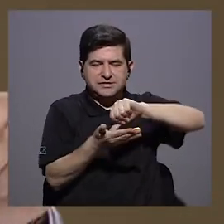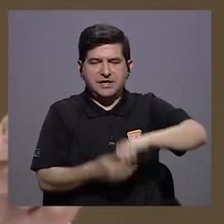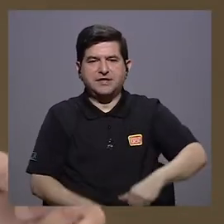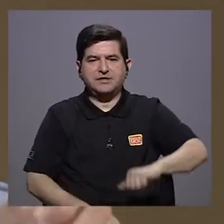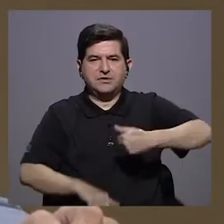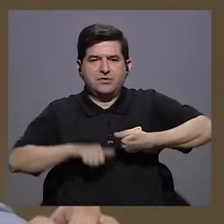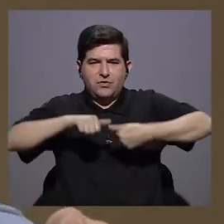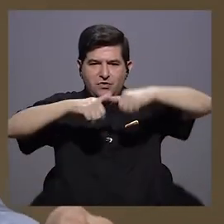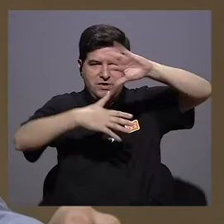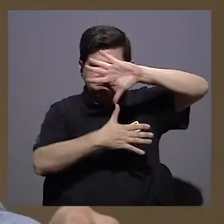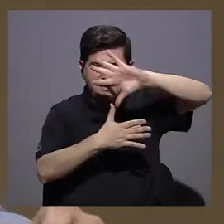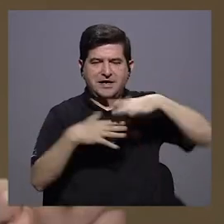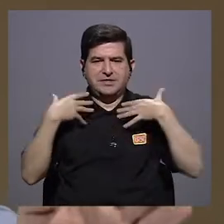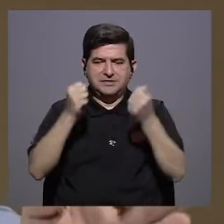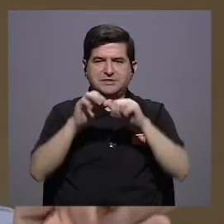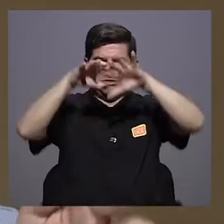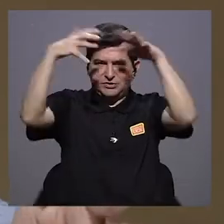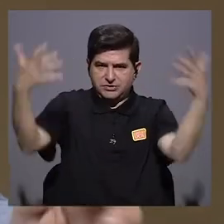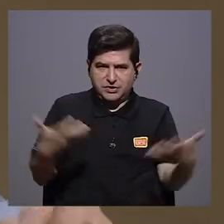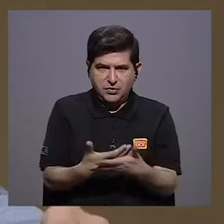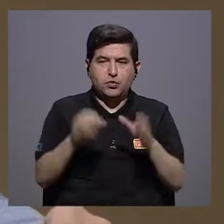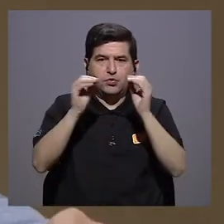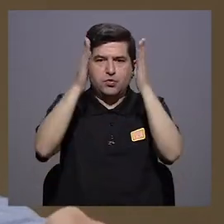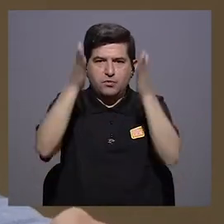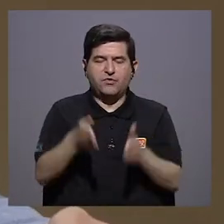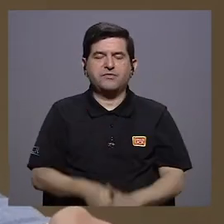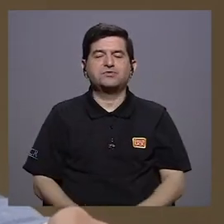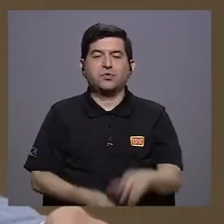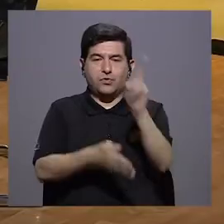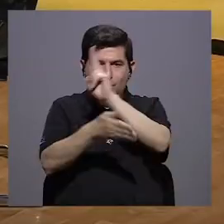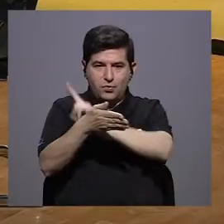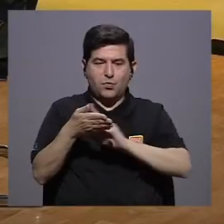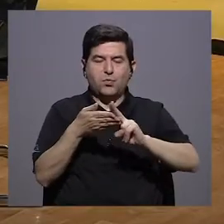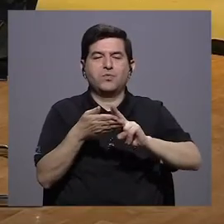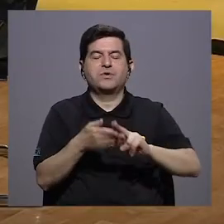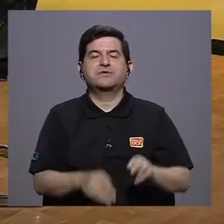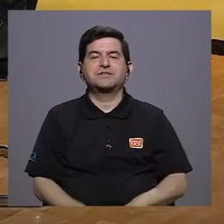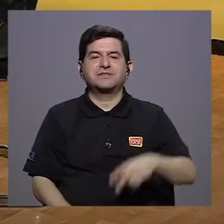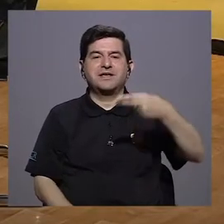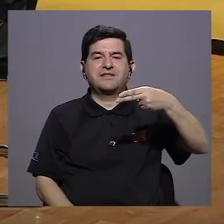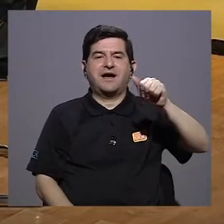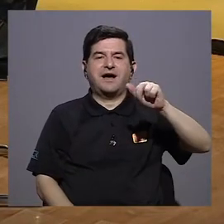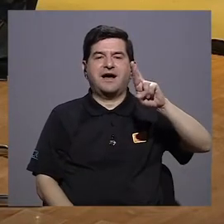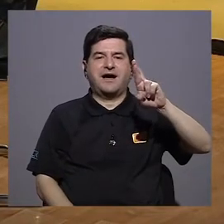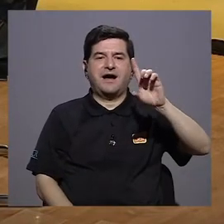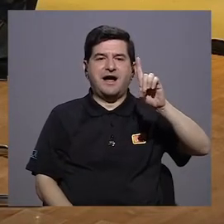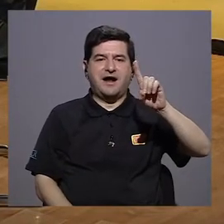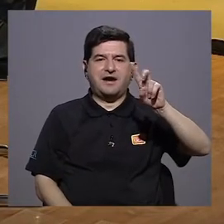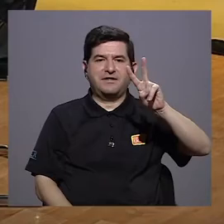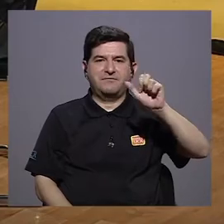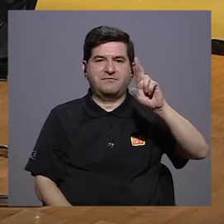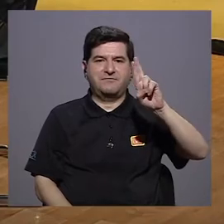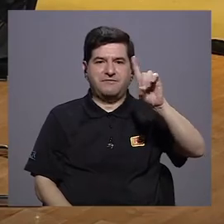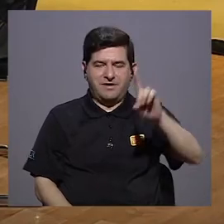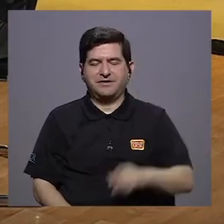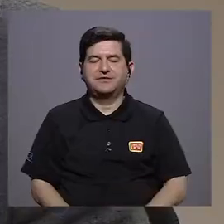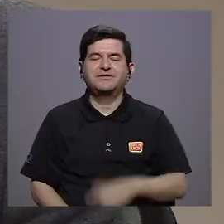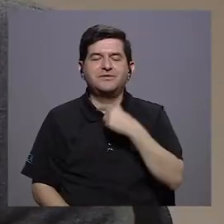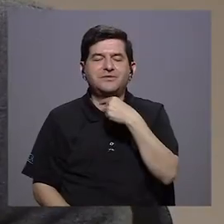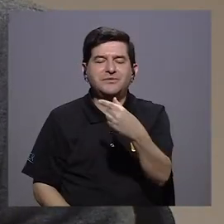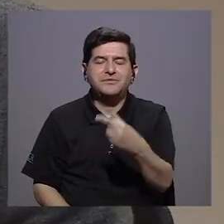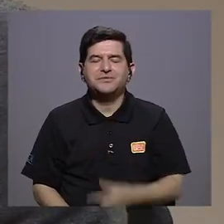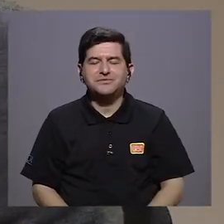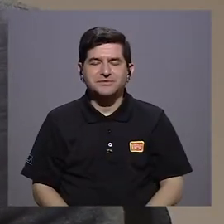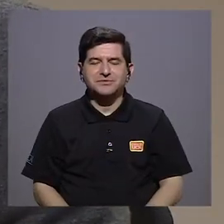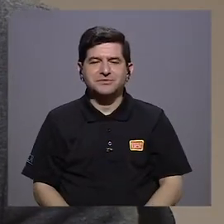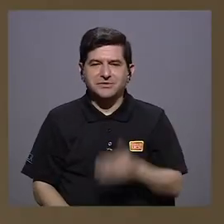para la Salud Global. Además, profesor de la Universidad de Harvard. Gracias por estar con nosotros, don Carlos. ¿Cómo está? Un gusto estar aquí. Un saludo a